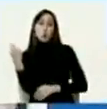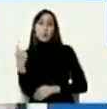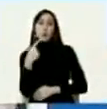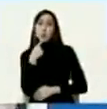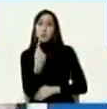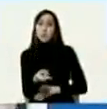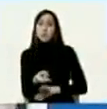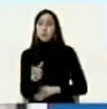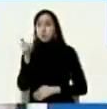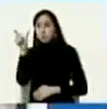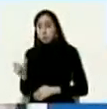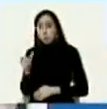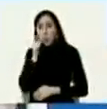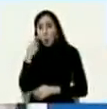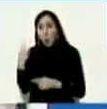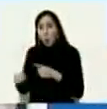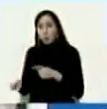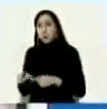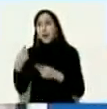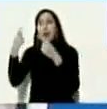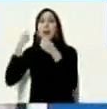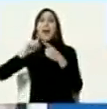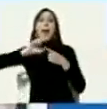él tiene otra estadística